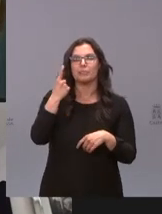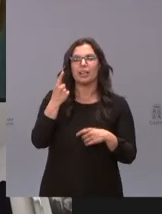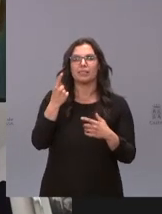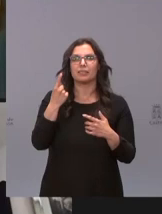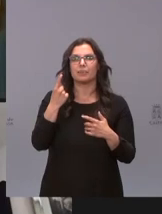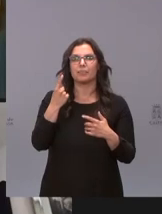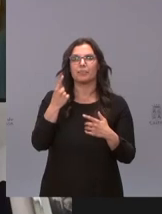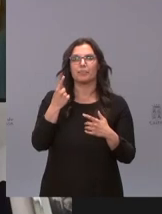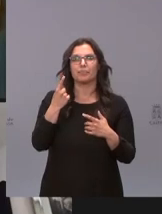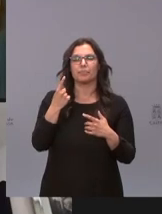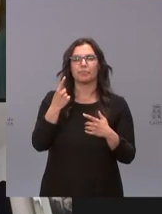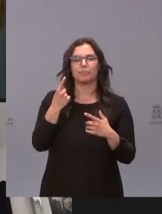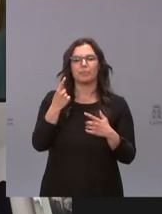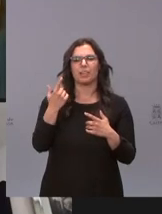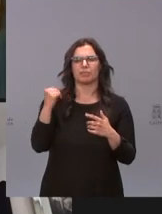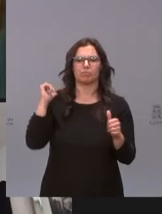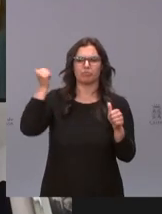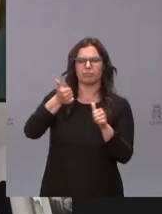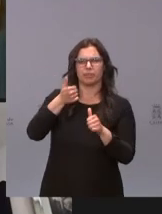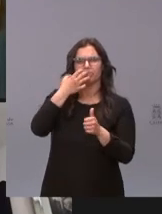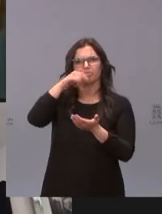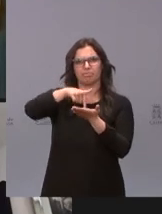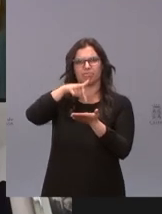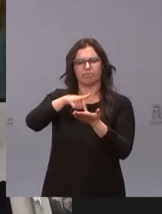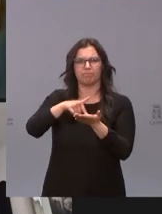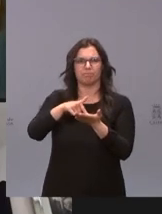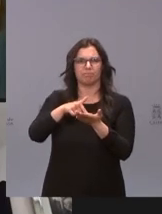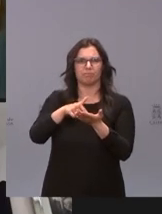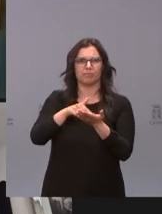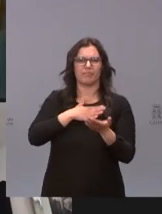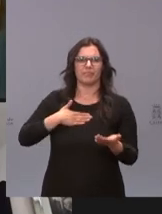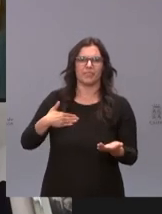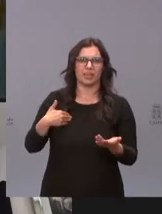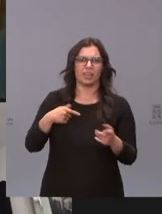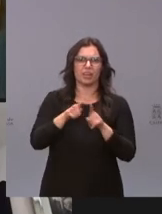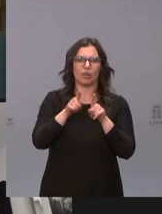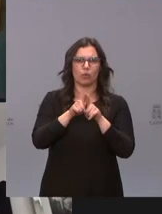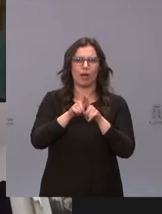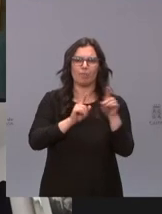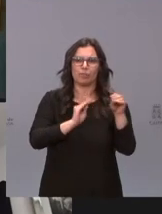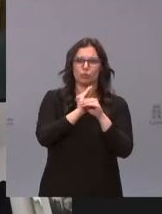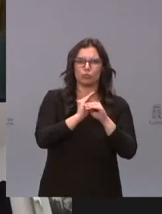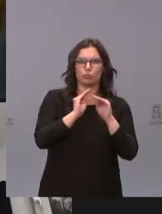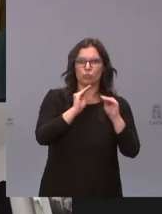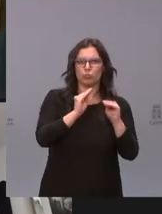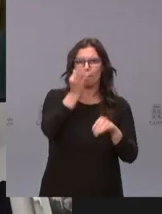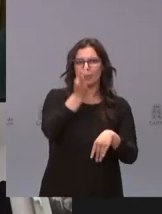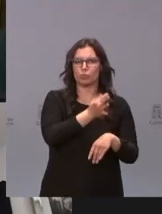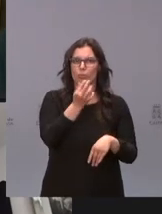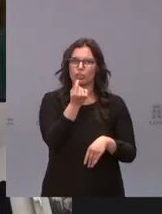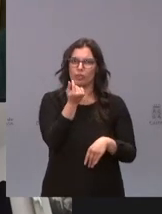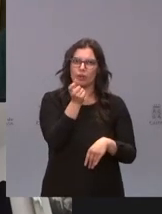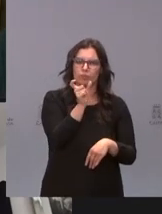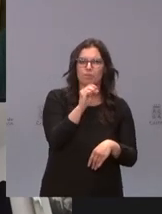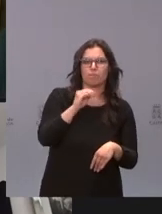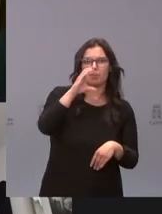llevan reclamando durante mucho tiempo un aumento de las partidas de financiación para la para